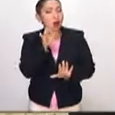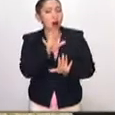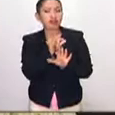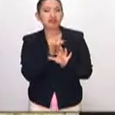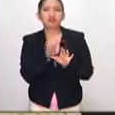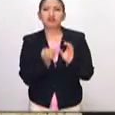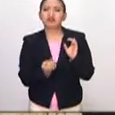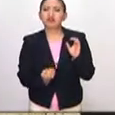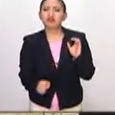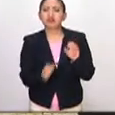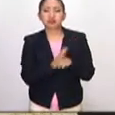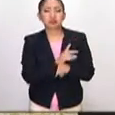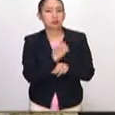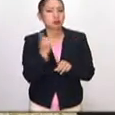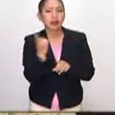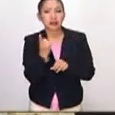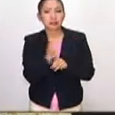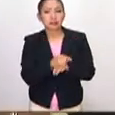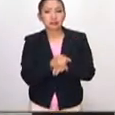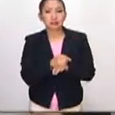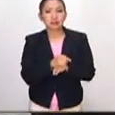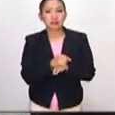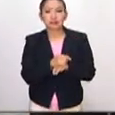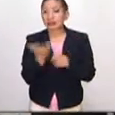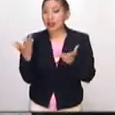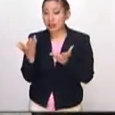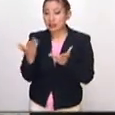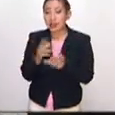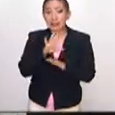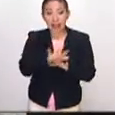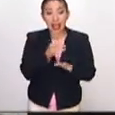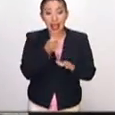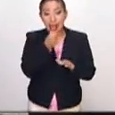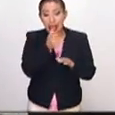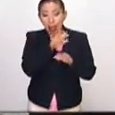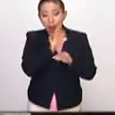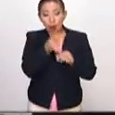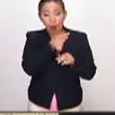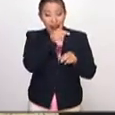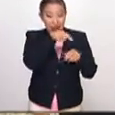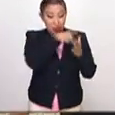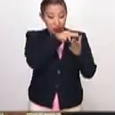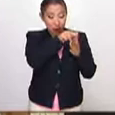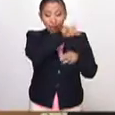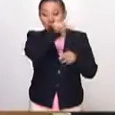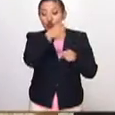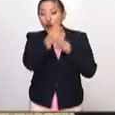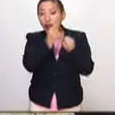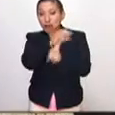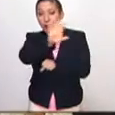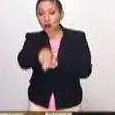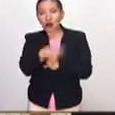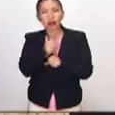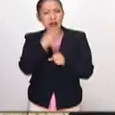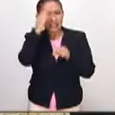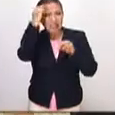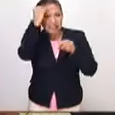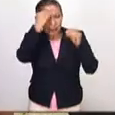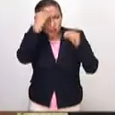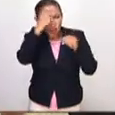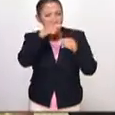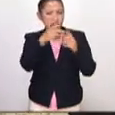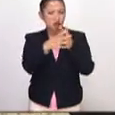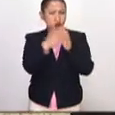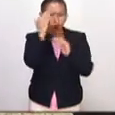coloso porque él ya va a morir un año después. Así que aquí toda la maestría, la sabiduría,